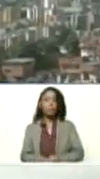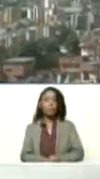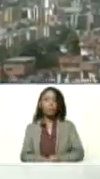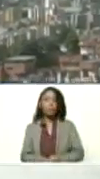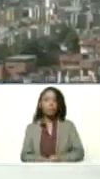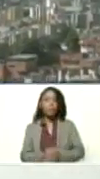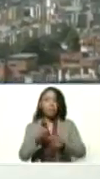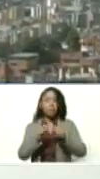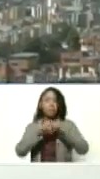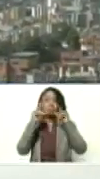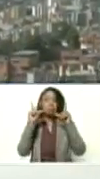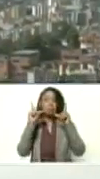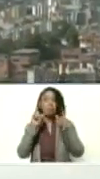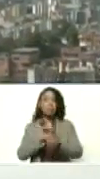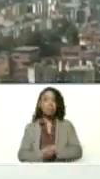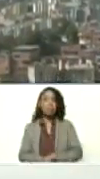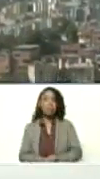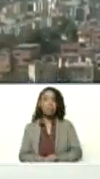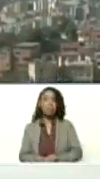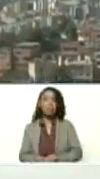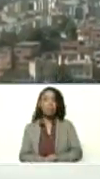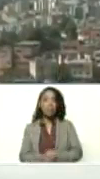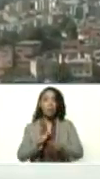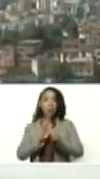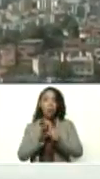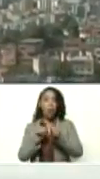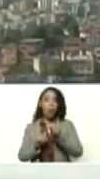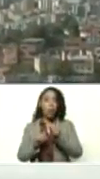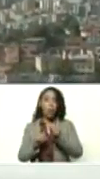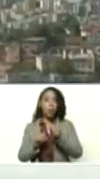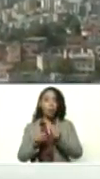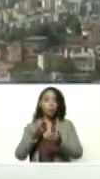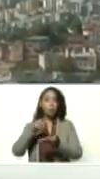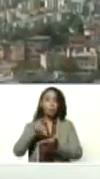sorpresa, coro caprino y ovino.